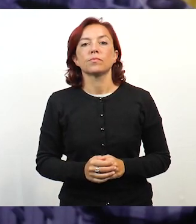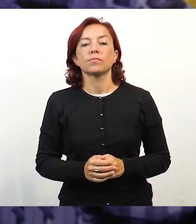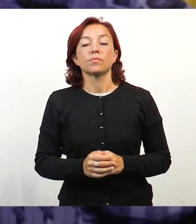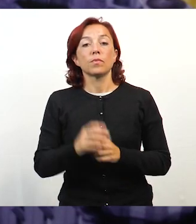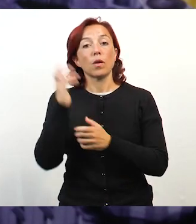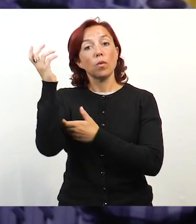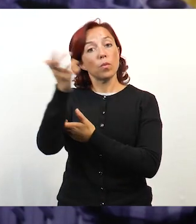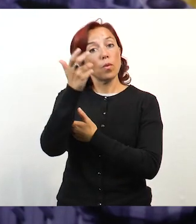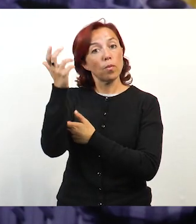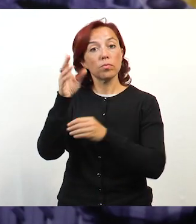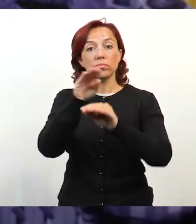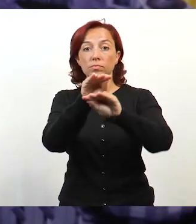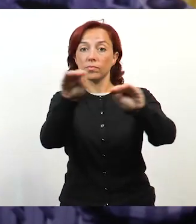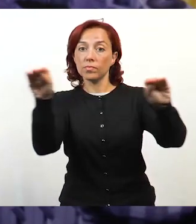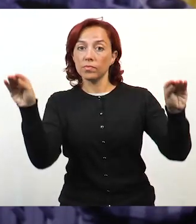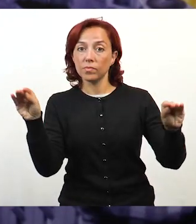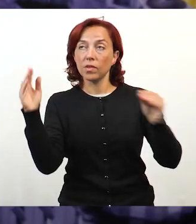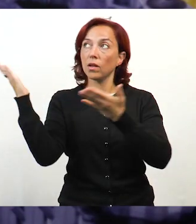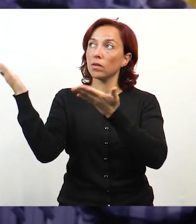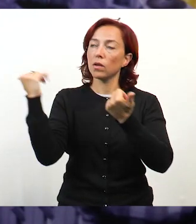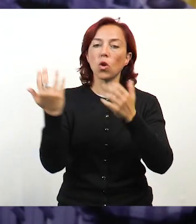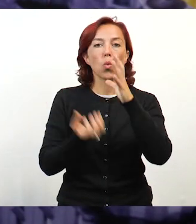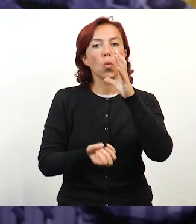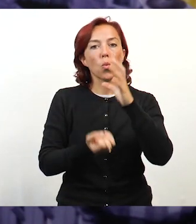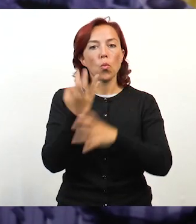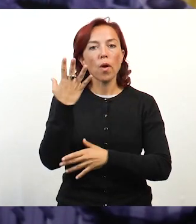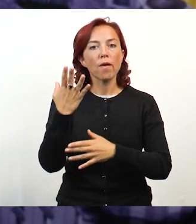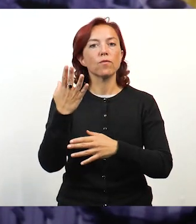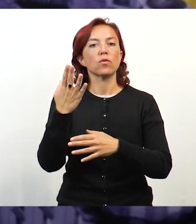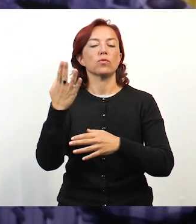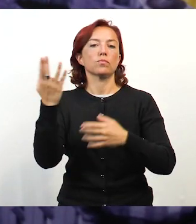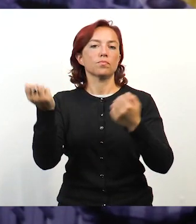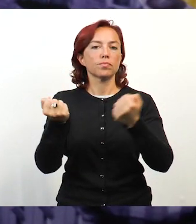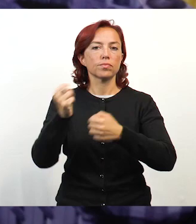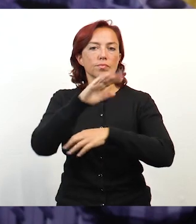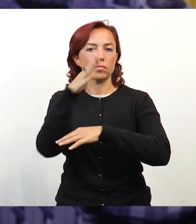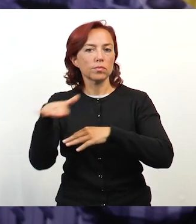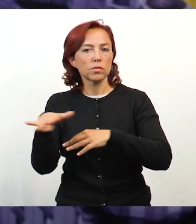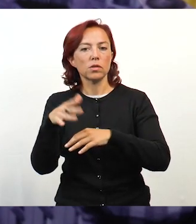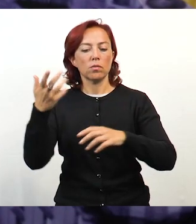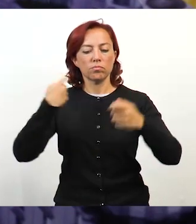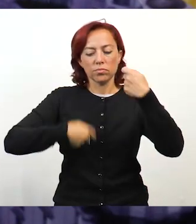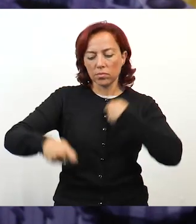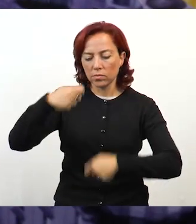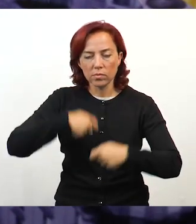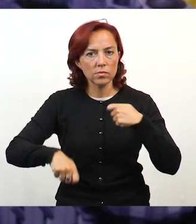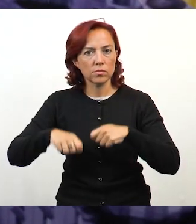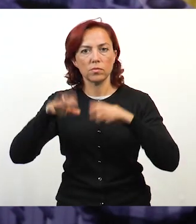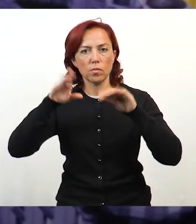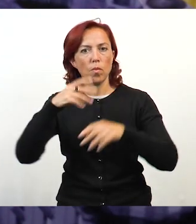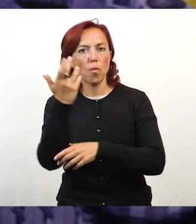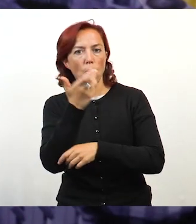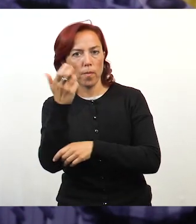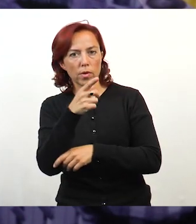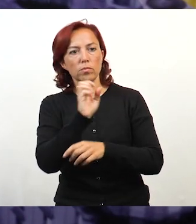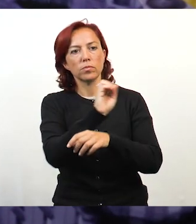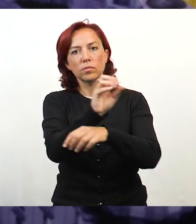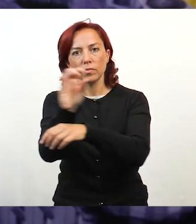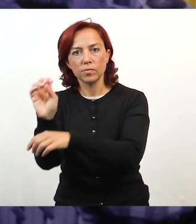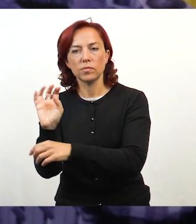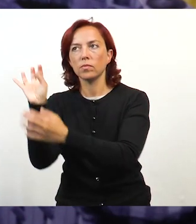La Dirección Nacional de Bomberos anunció que estará recibiendo una nueva partida de vehículos y equipamiento personal que serán